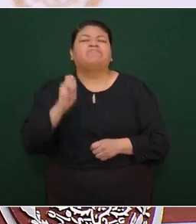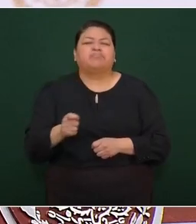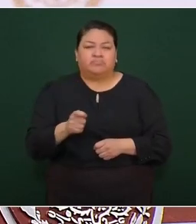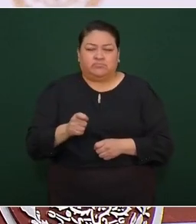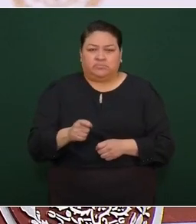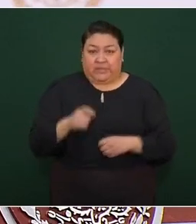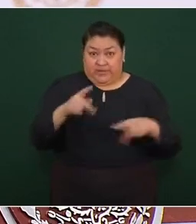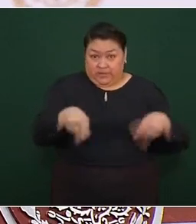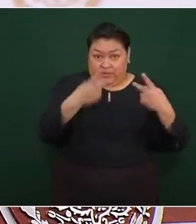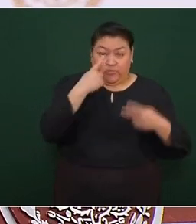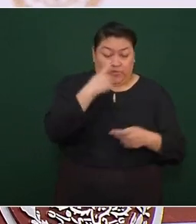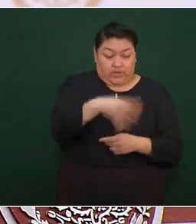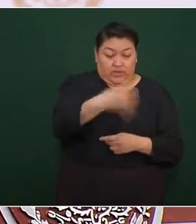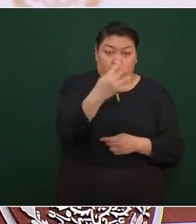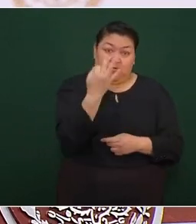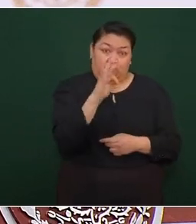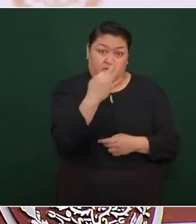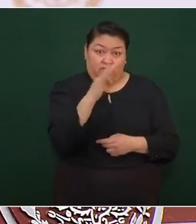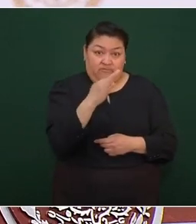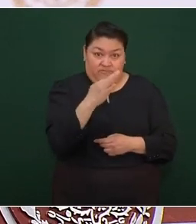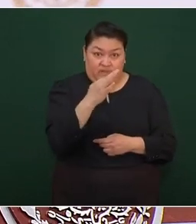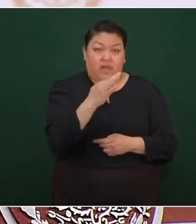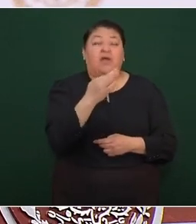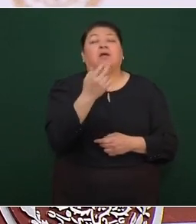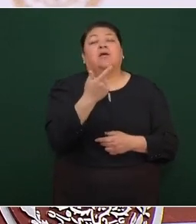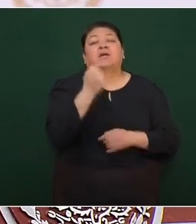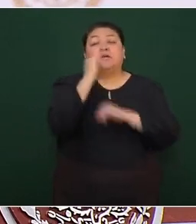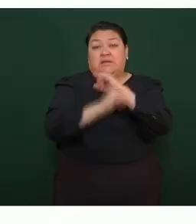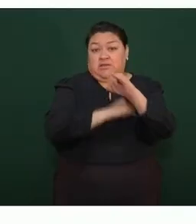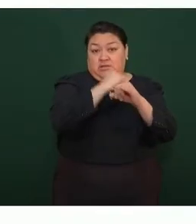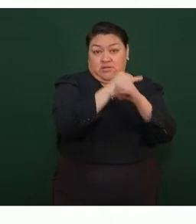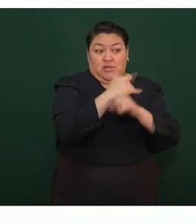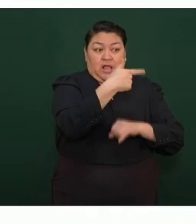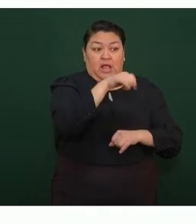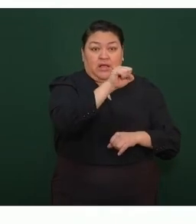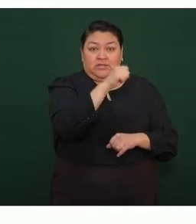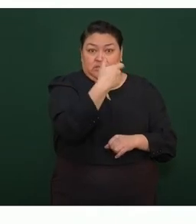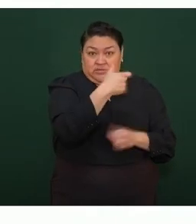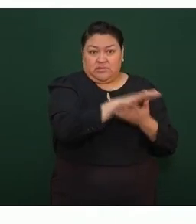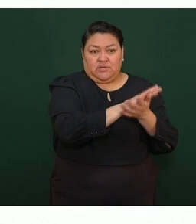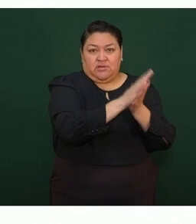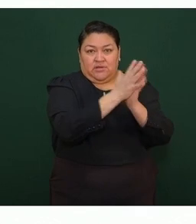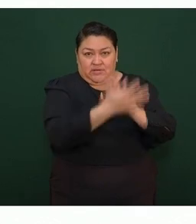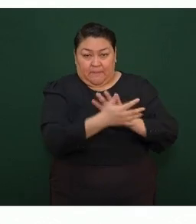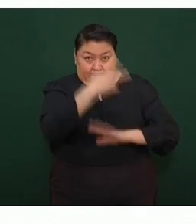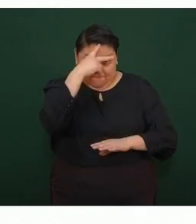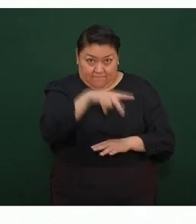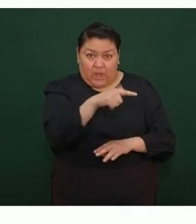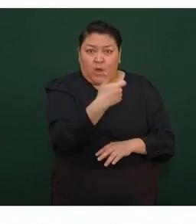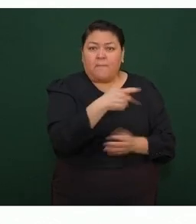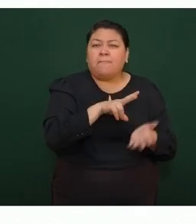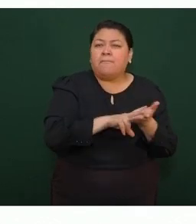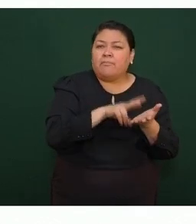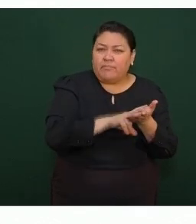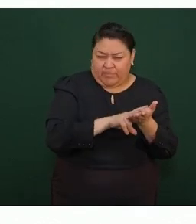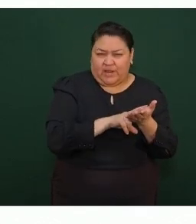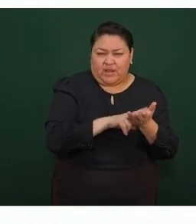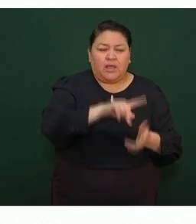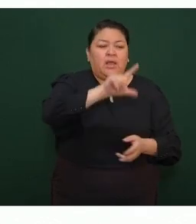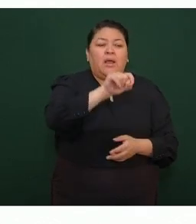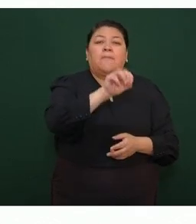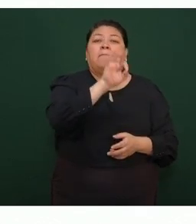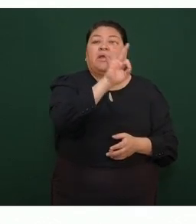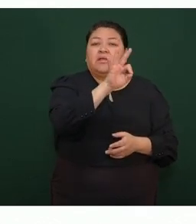tenemos que, si bien al 14 de febrero el gas por kilogramo a nivel internacional, convertido a pesos mexicanos, se cotizó en